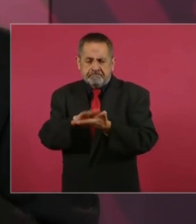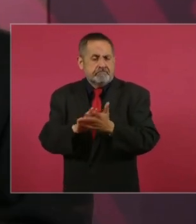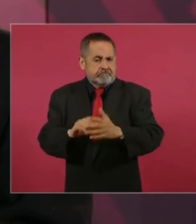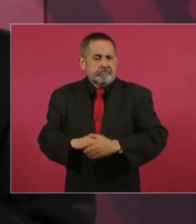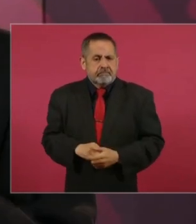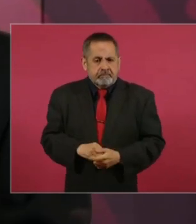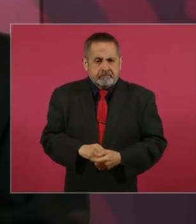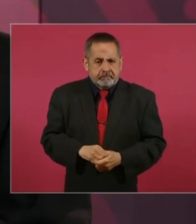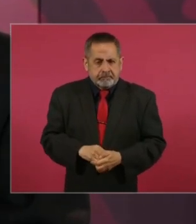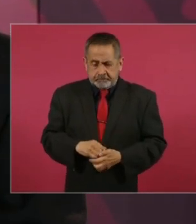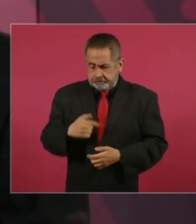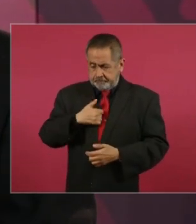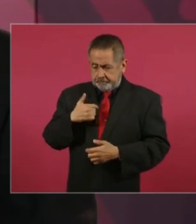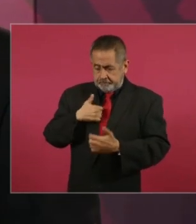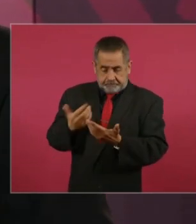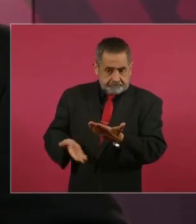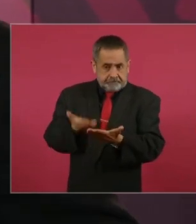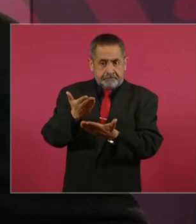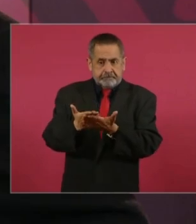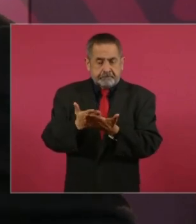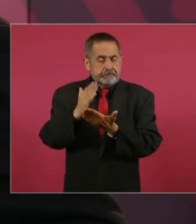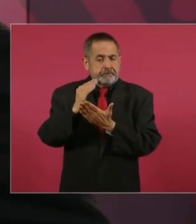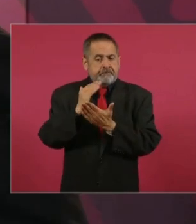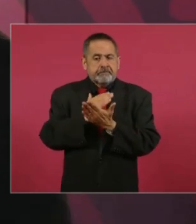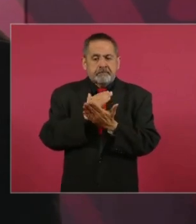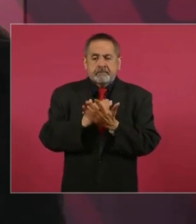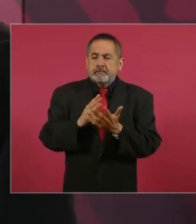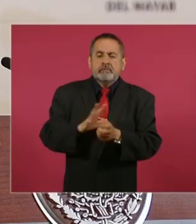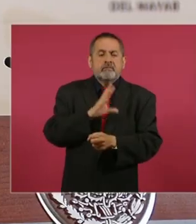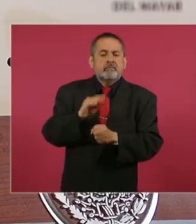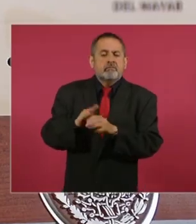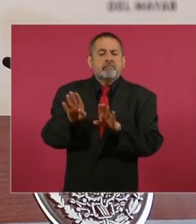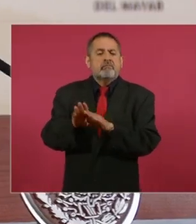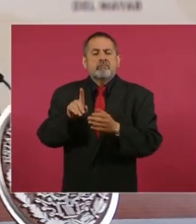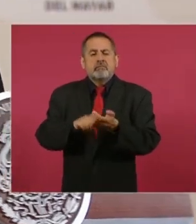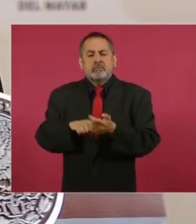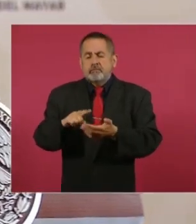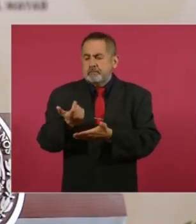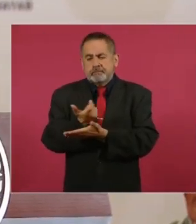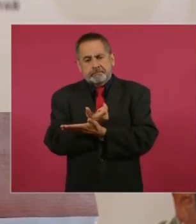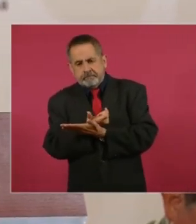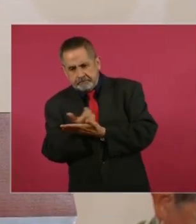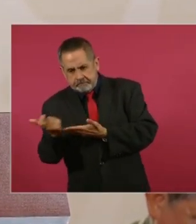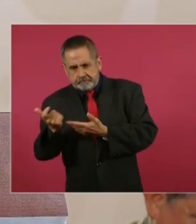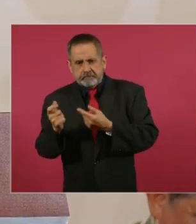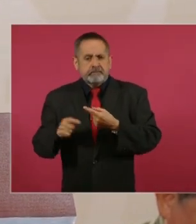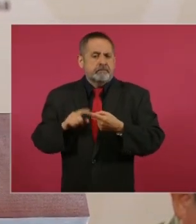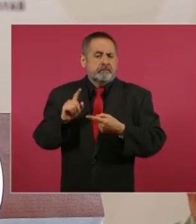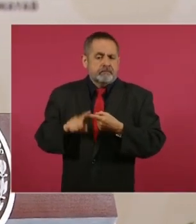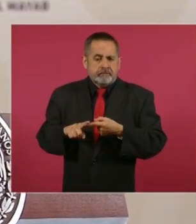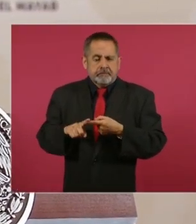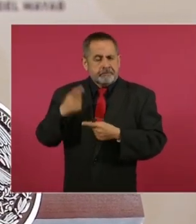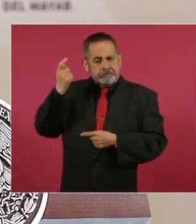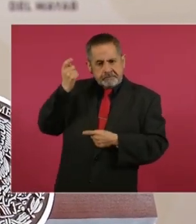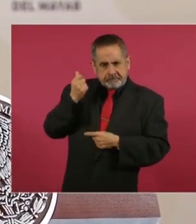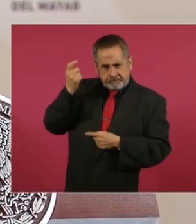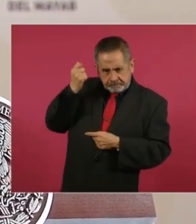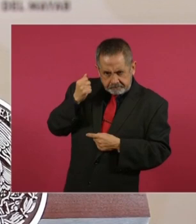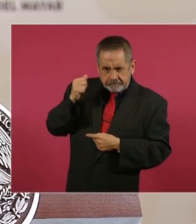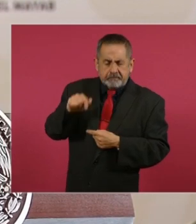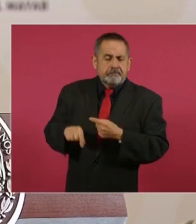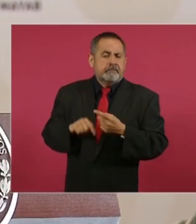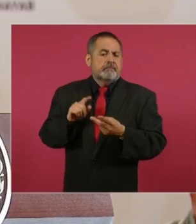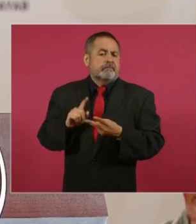el paquete que yo voy a presentar tiene que ver más con salario, con pensiones,